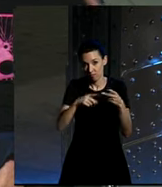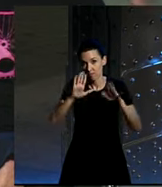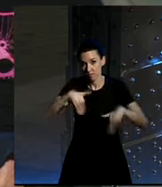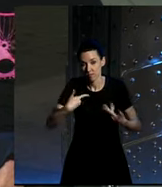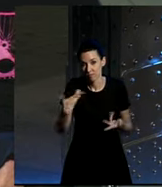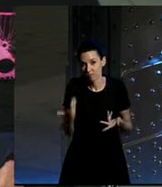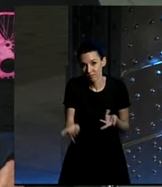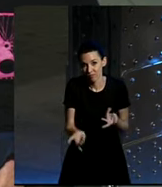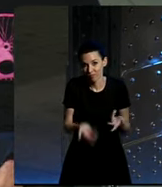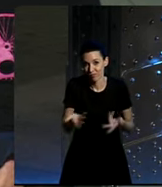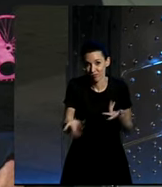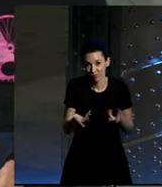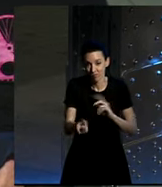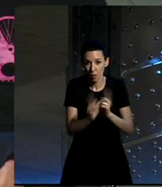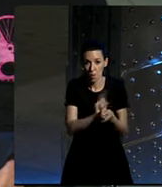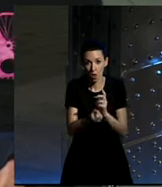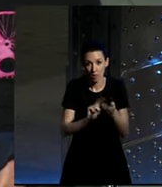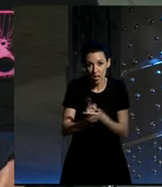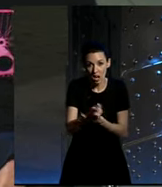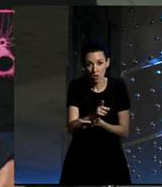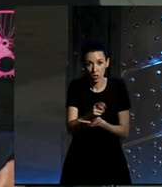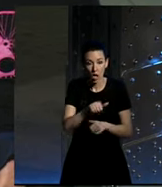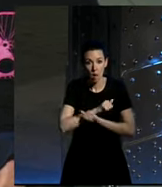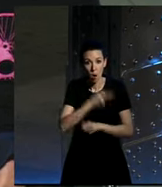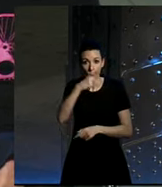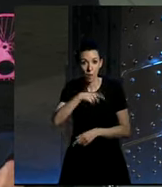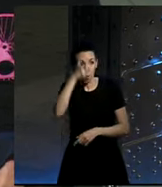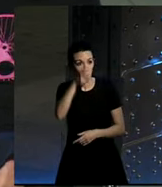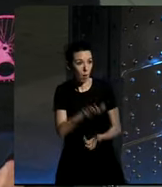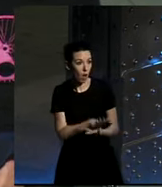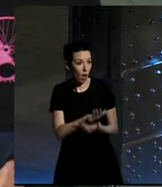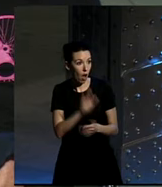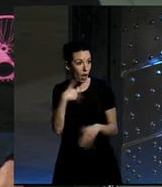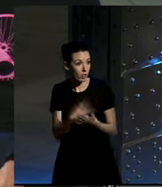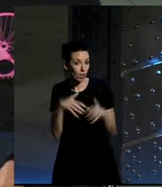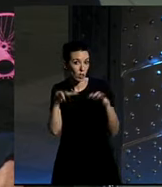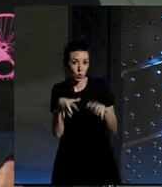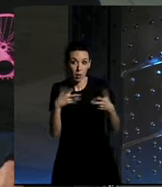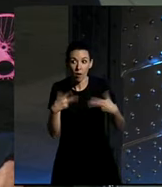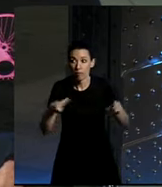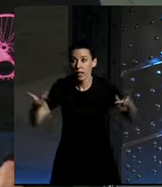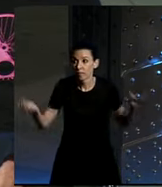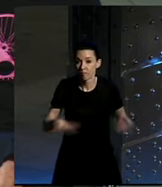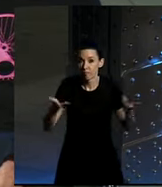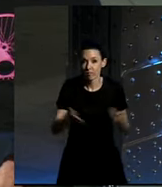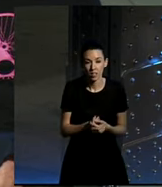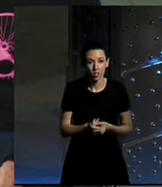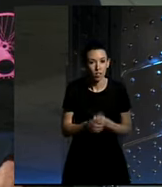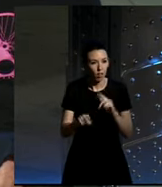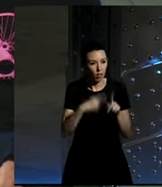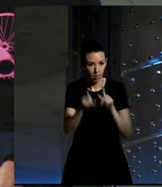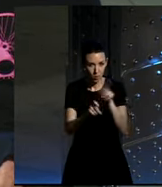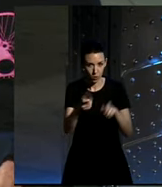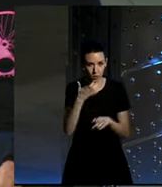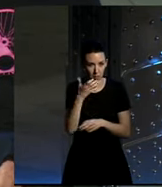hacer pues modificar la ruta esperar un mes en un pueblo tranquilamente a que pasen las lluvias cosas así porque luego otra pregunta que